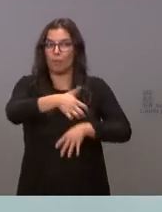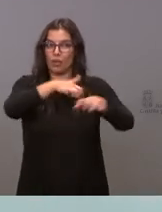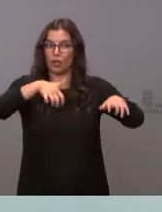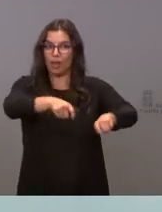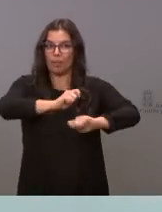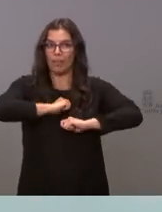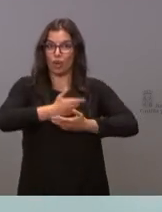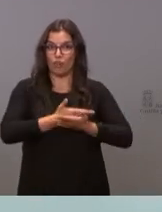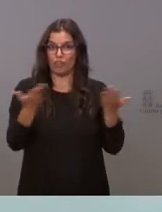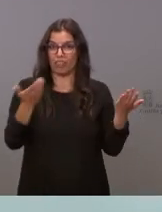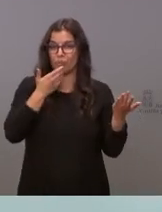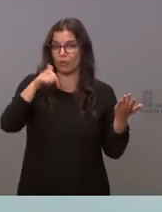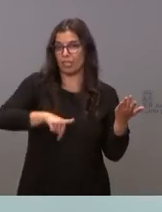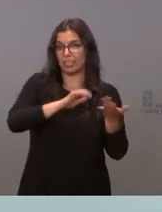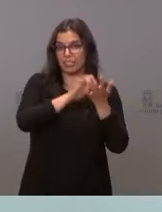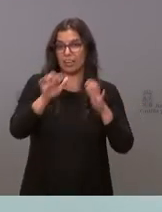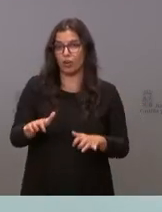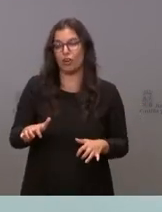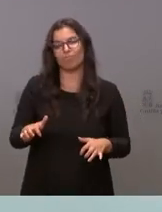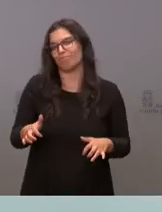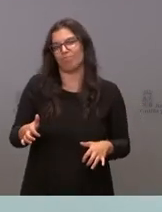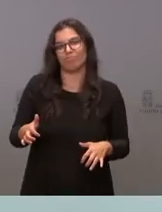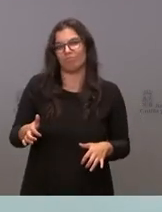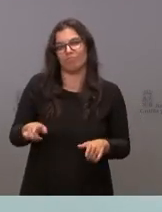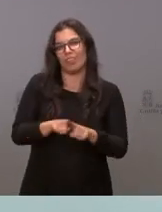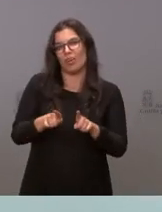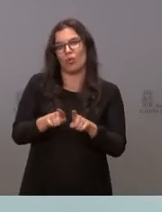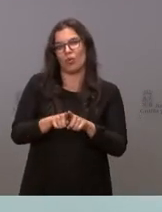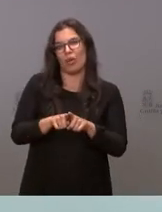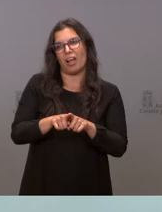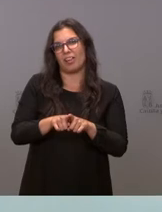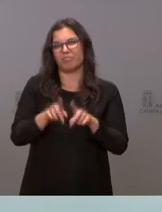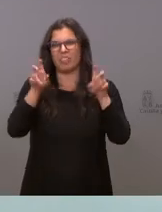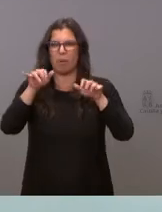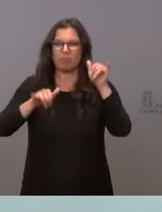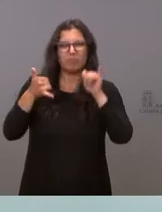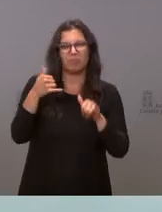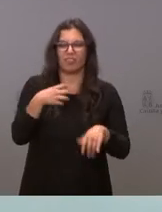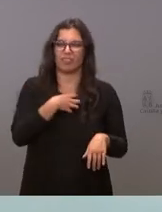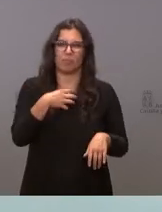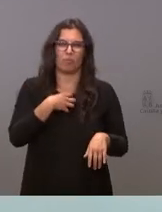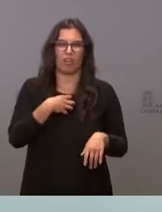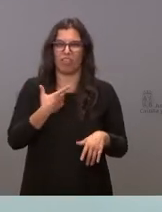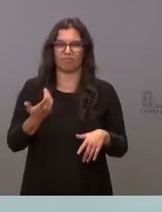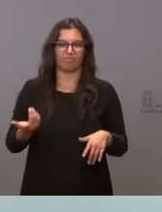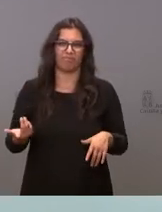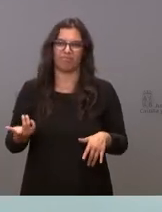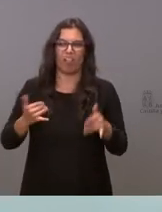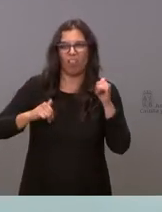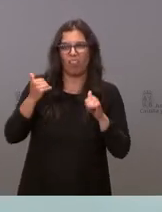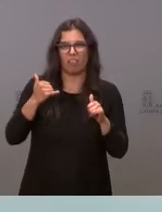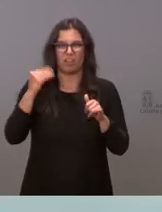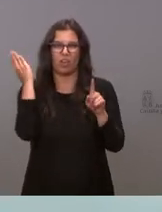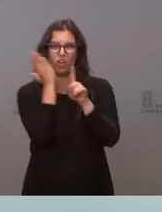las personas de una tierra como la de Castilla y León, no puede caer en estos asuntos de burda manipulación, de